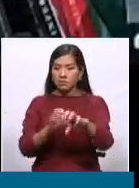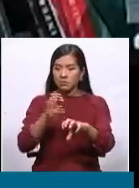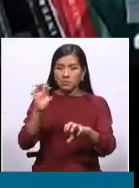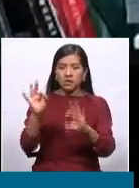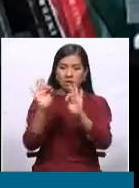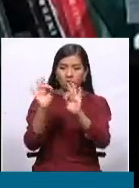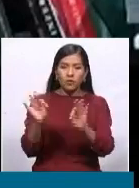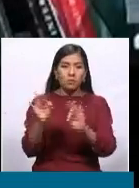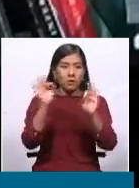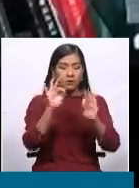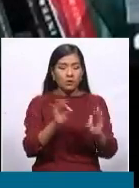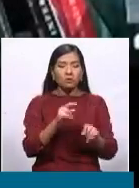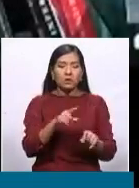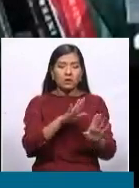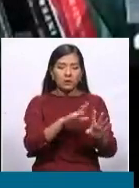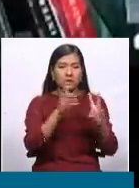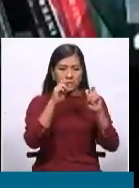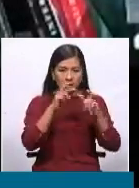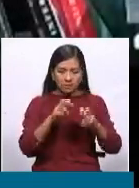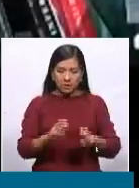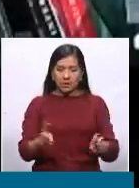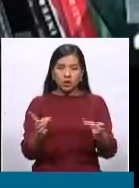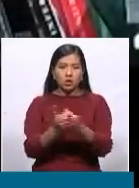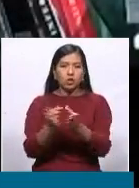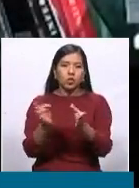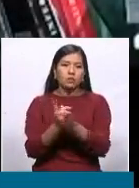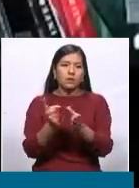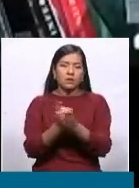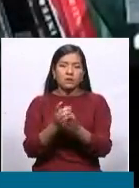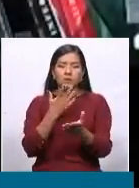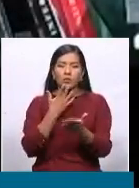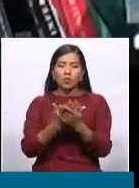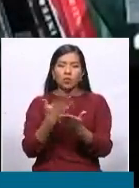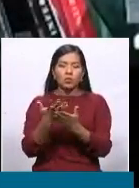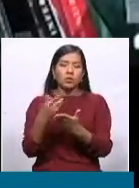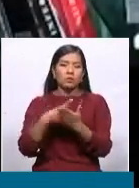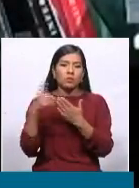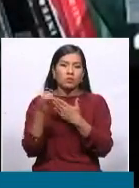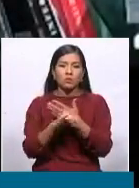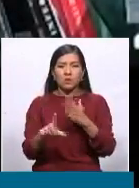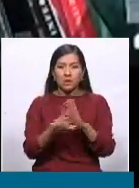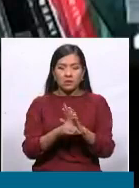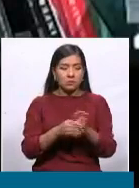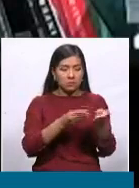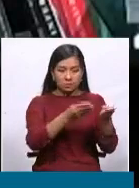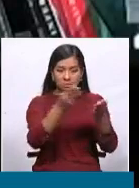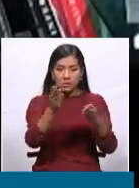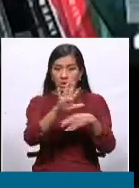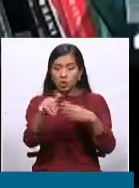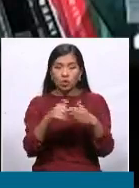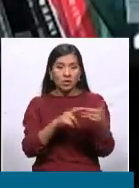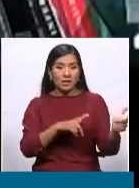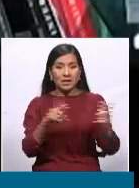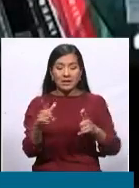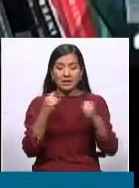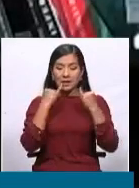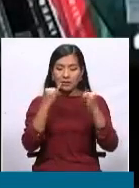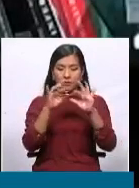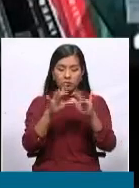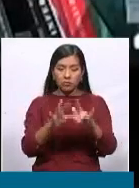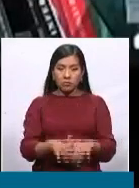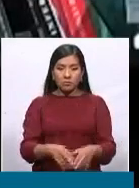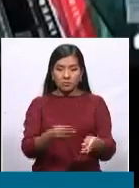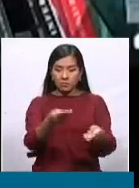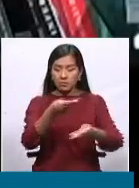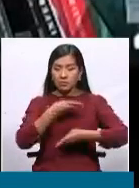son las encargadas de revisar esto y una vez que tengan los informes esto se lleva adelante hacia la